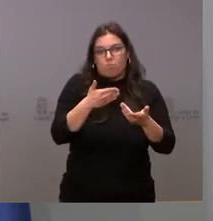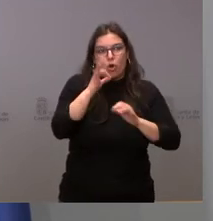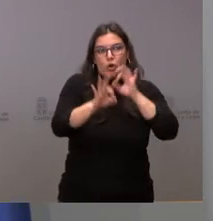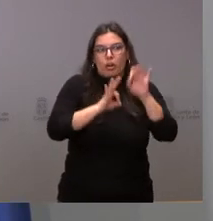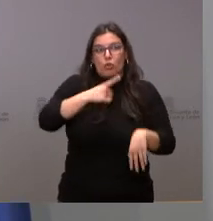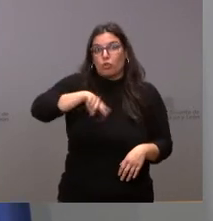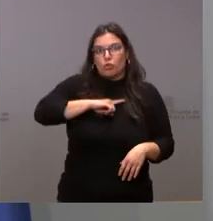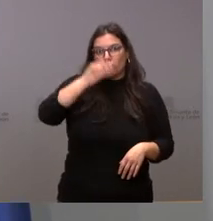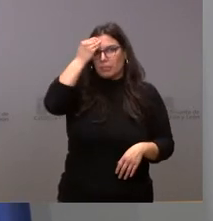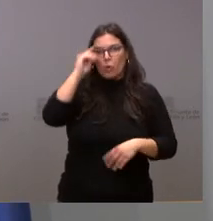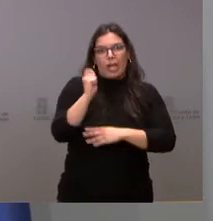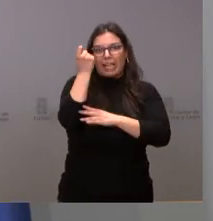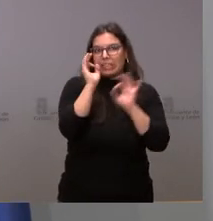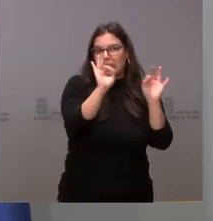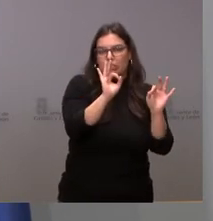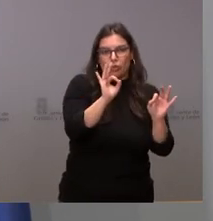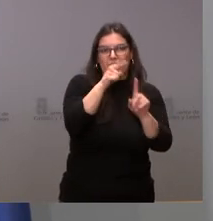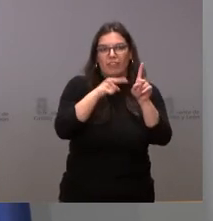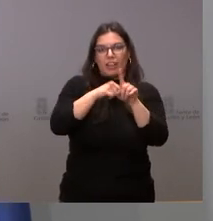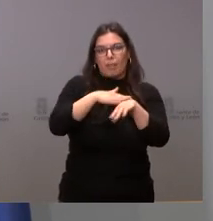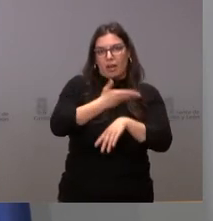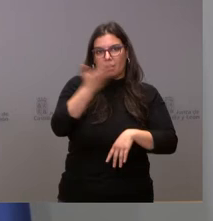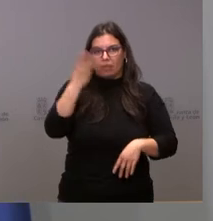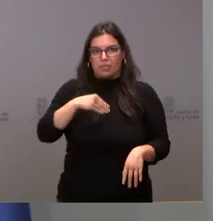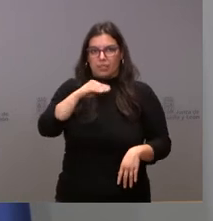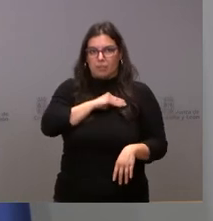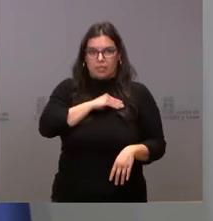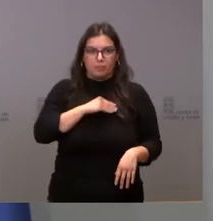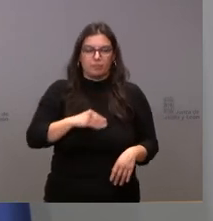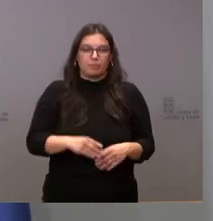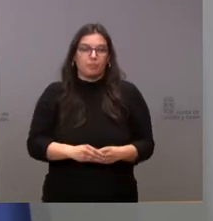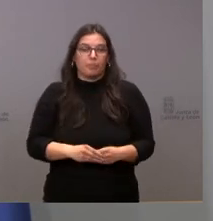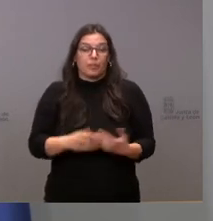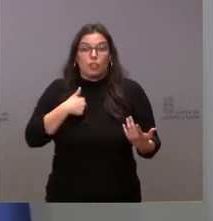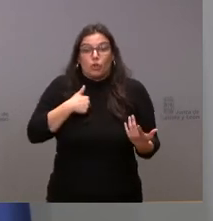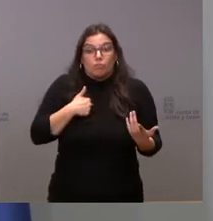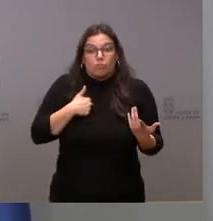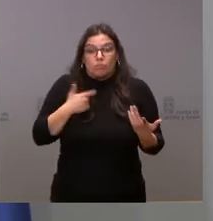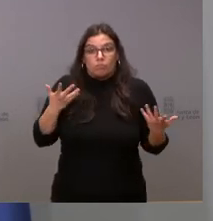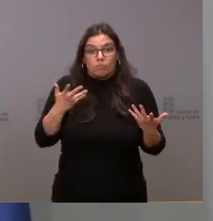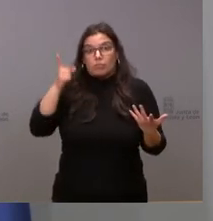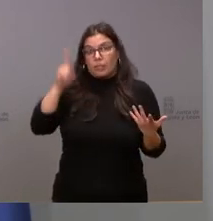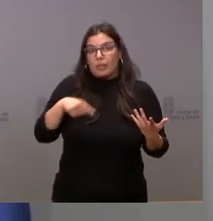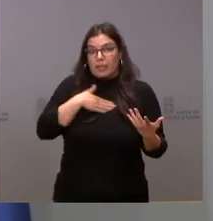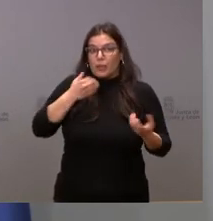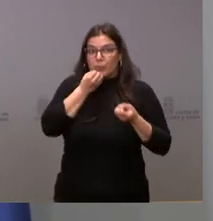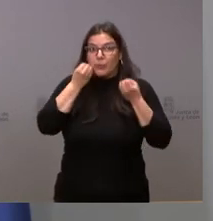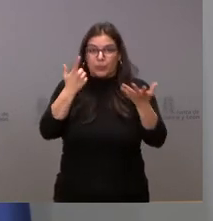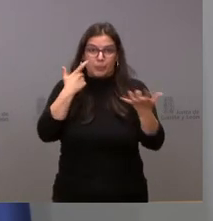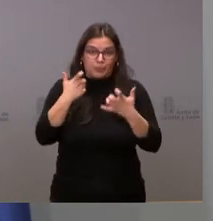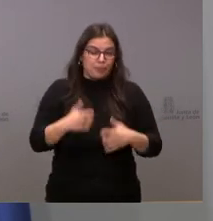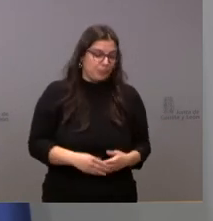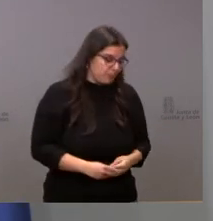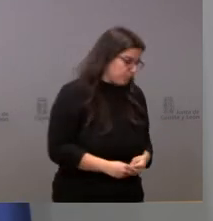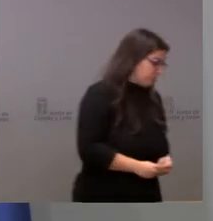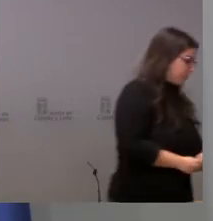a nuestro juicio, un éxito y una referencia para el conjunto de España y yo desde aquí también lo quiero poner de manifiesto.